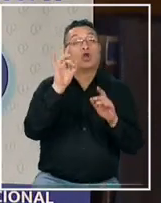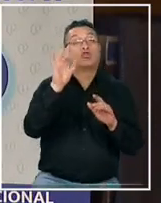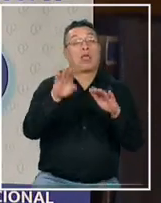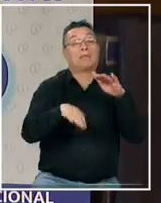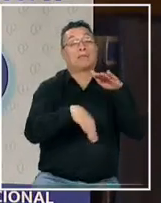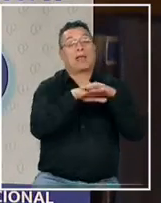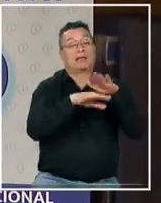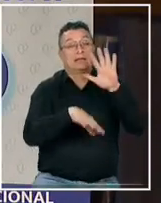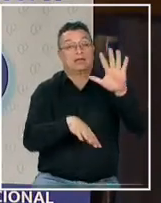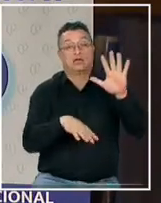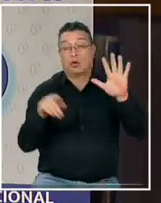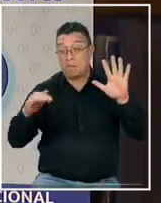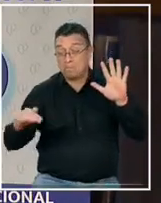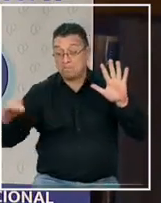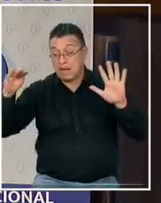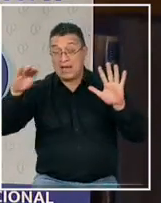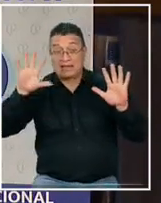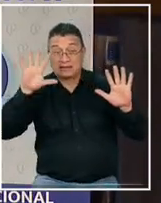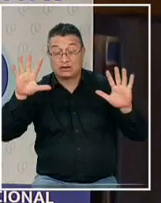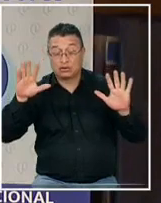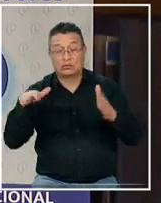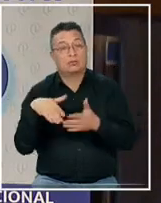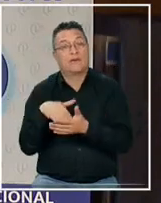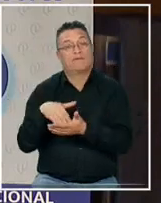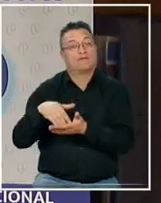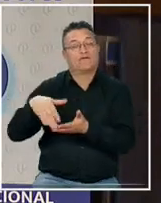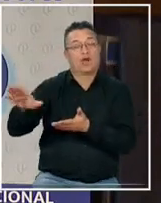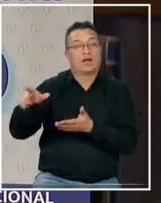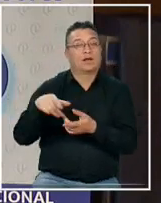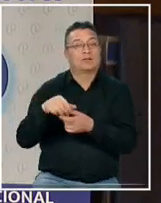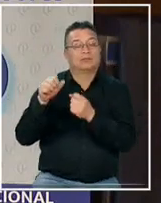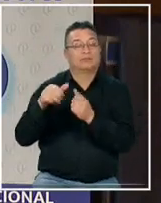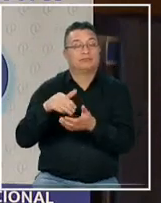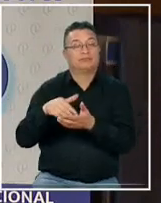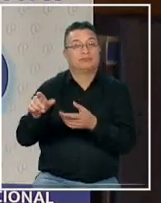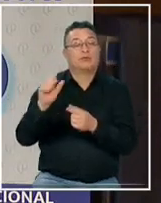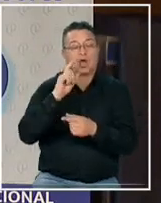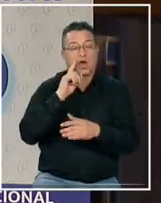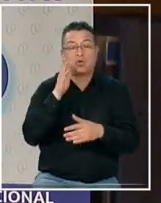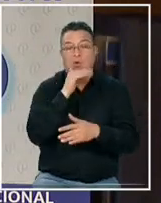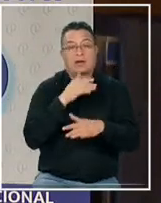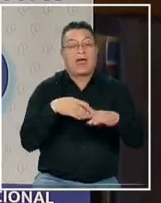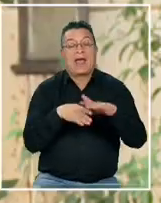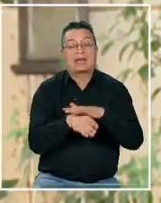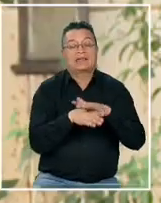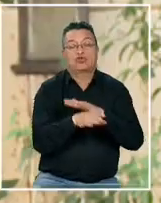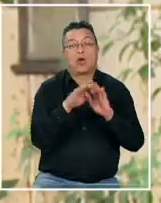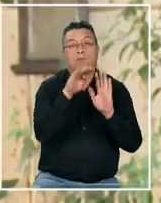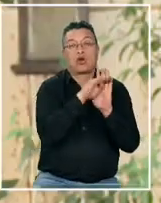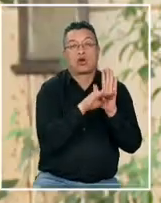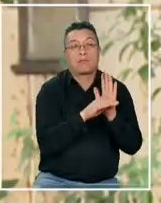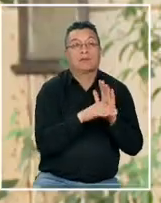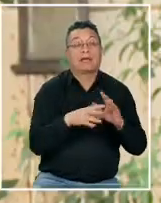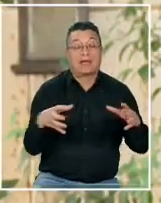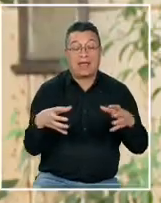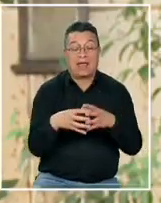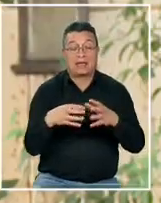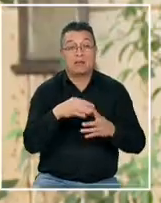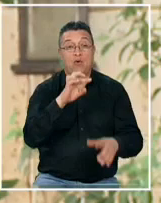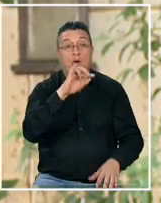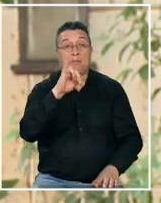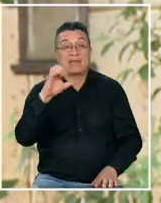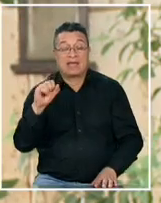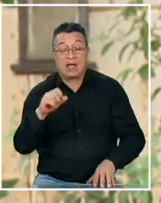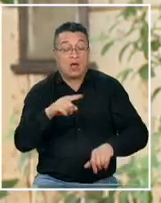los que estén por sobre los cinco quedan fuera de la posibilidad de tener acceso a este programa los equipos PIE son escasos